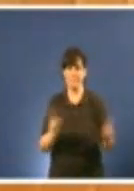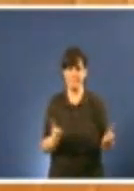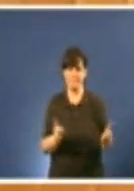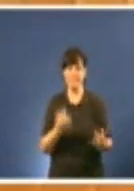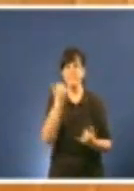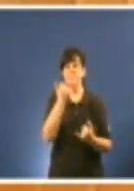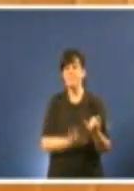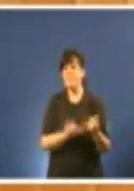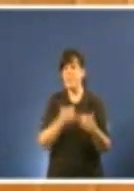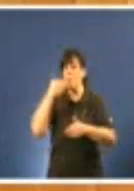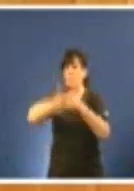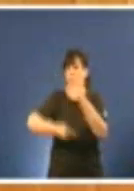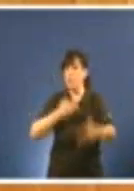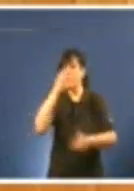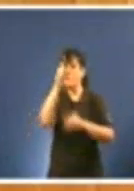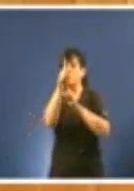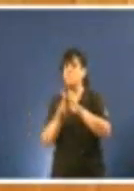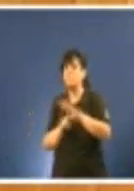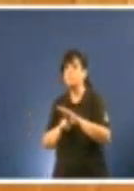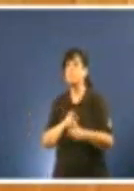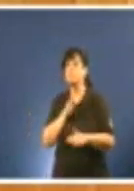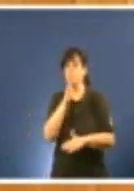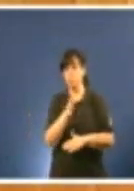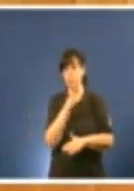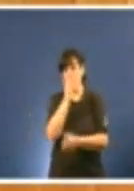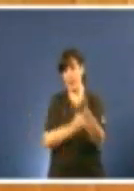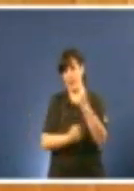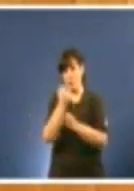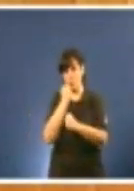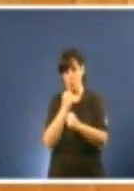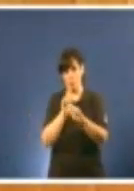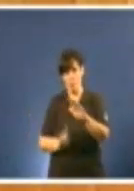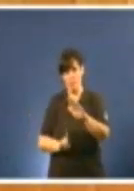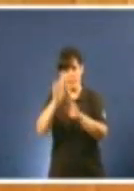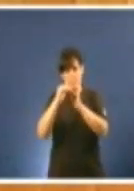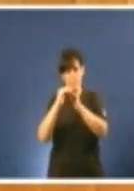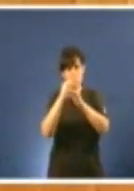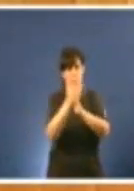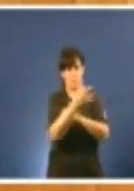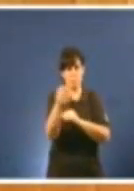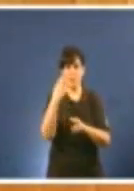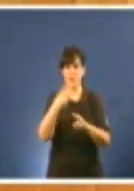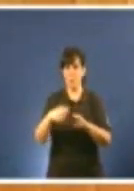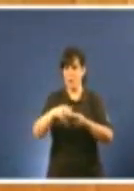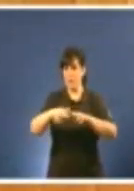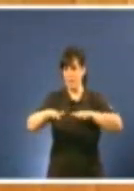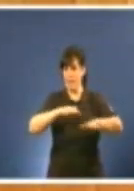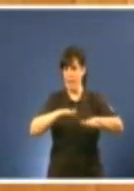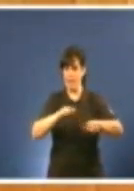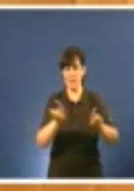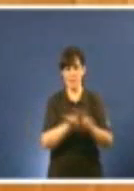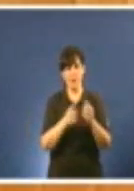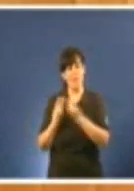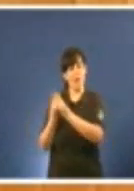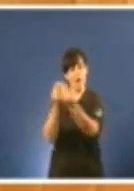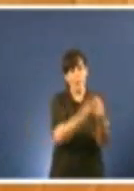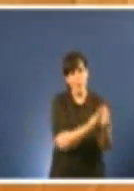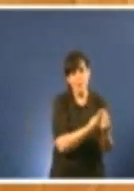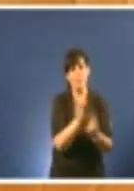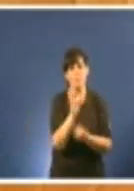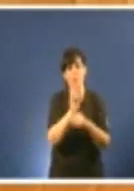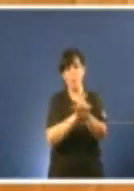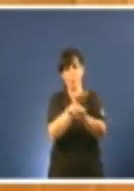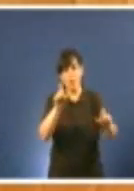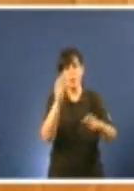proceso sería un crecimento económico sostido, con políticas activas de acompañamento como apoio a mulleres e